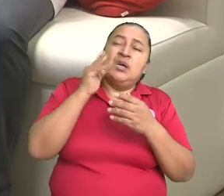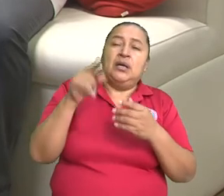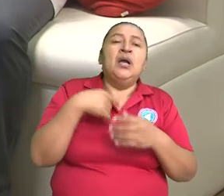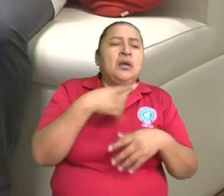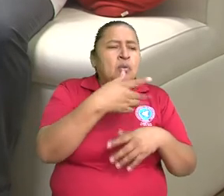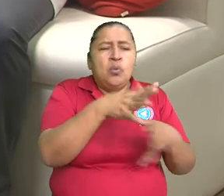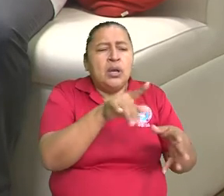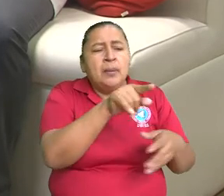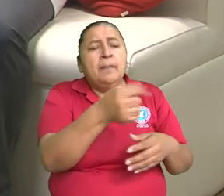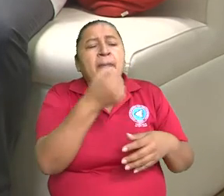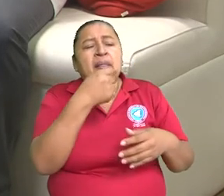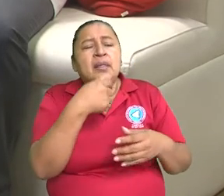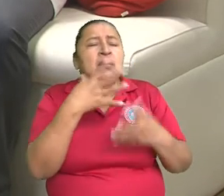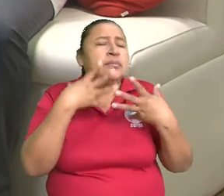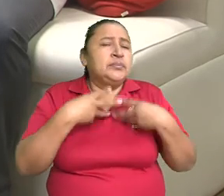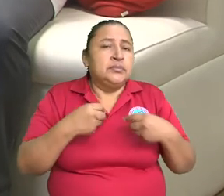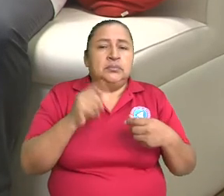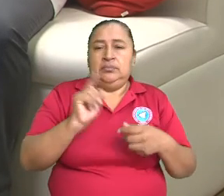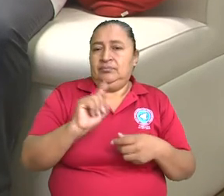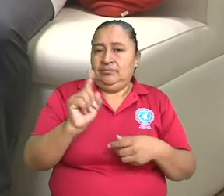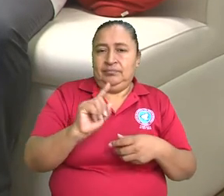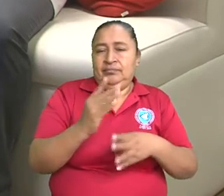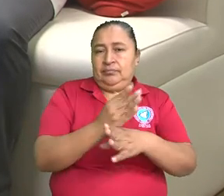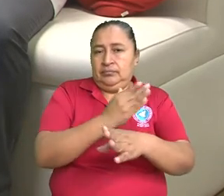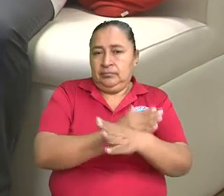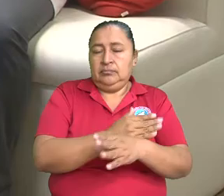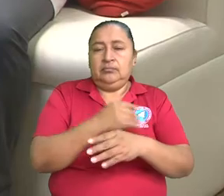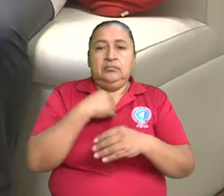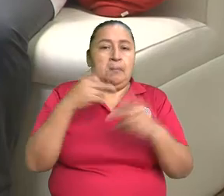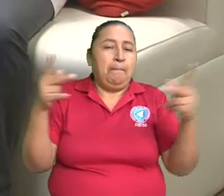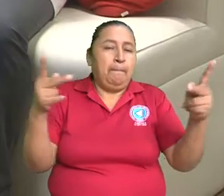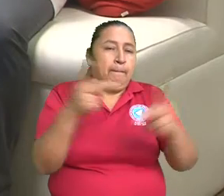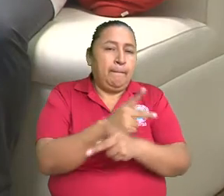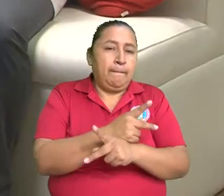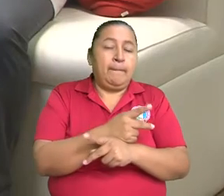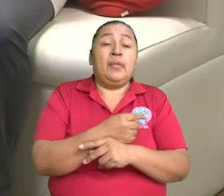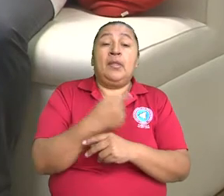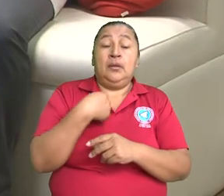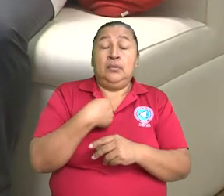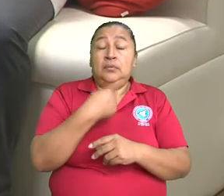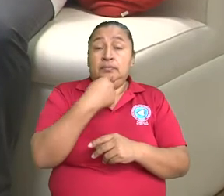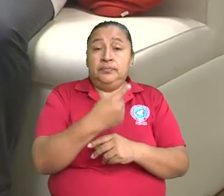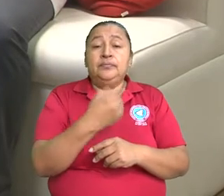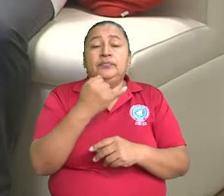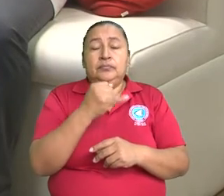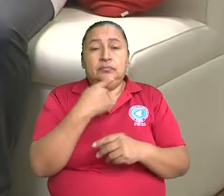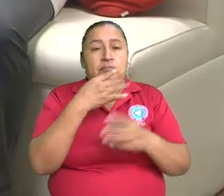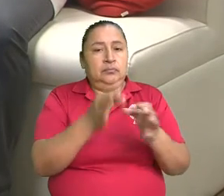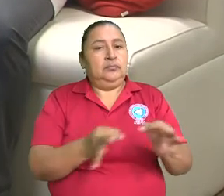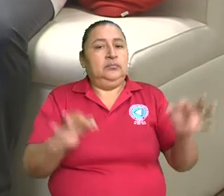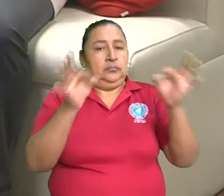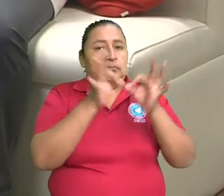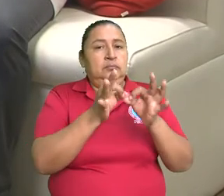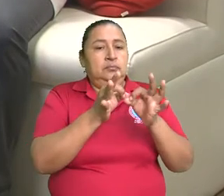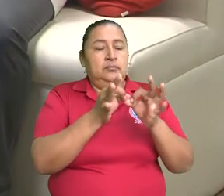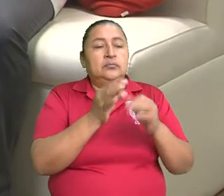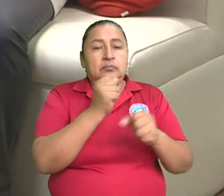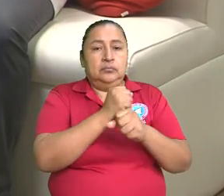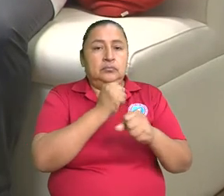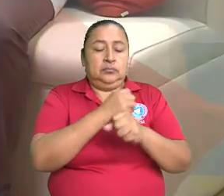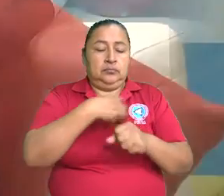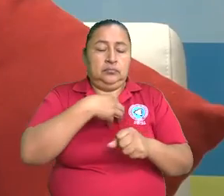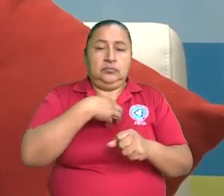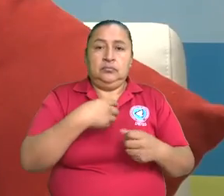hospital cuando ya tienen una parálisis facial. Exactamente. Y es como mencionábamos, pues, que juega mucho el papel de la